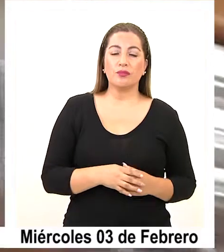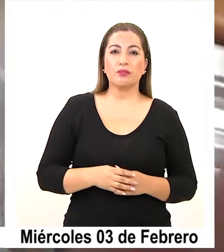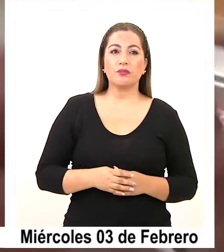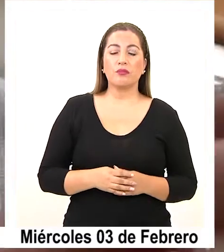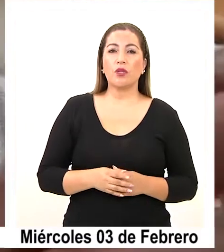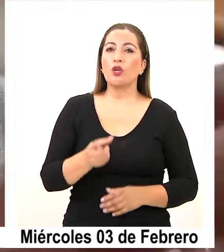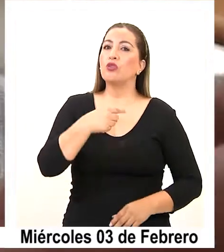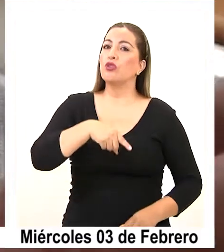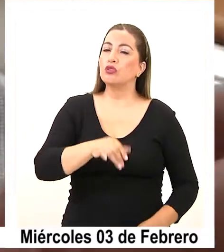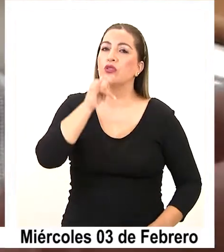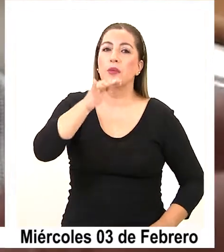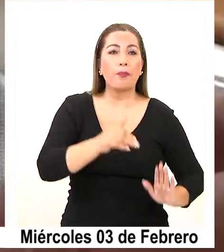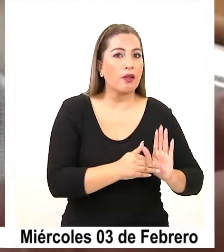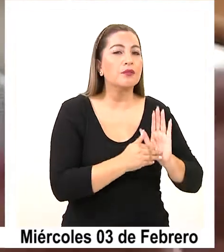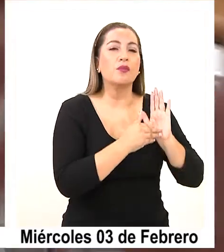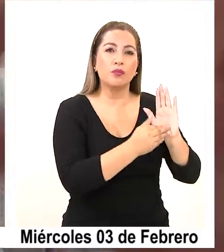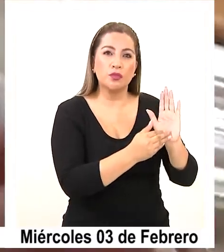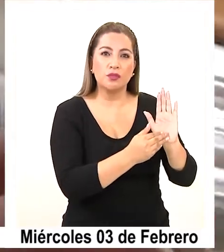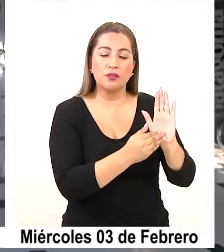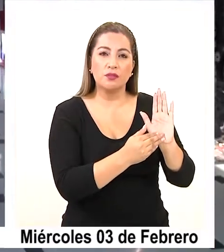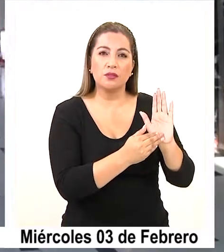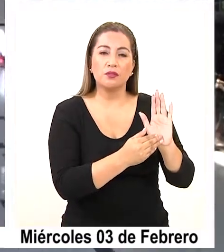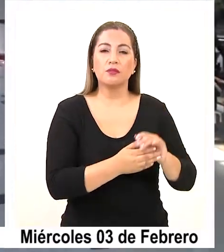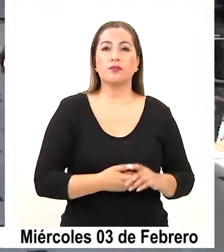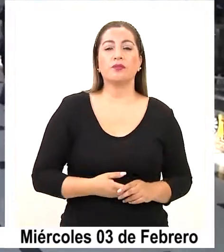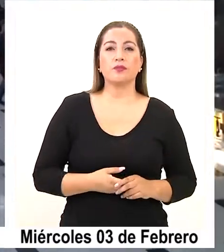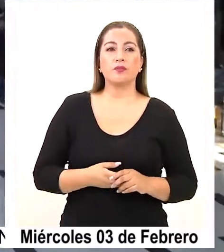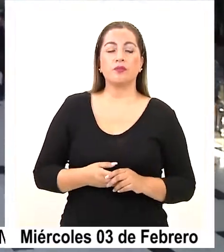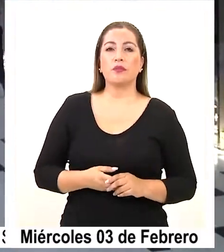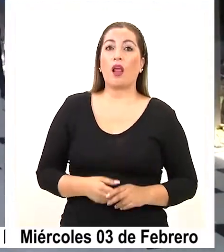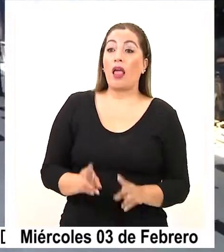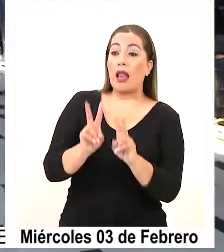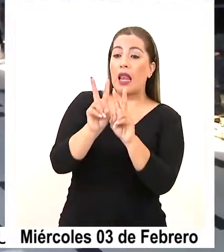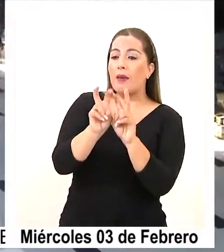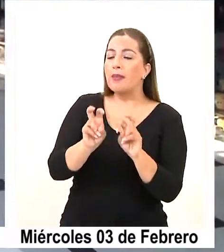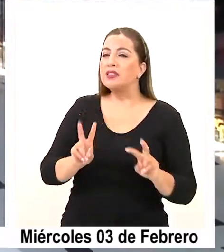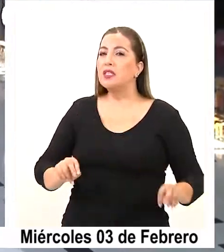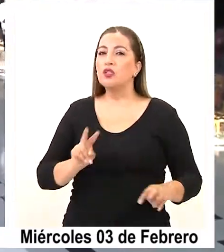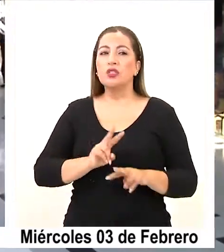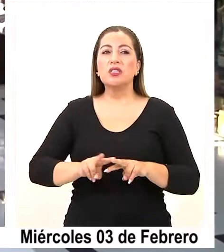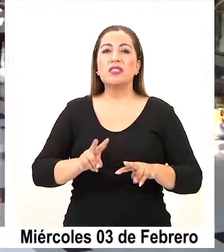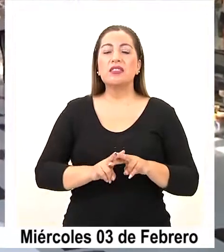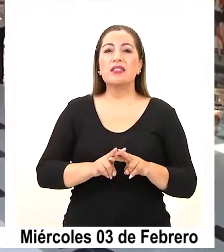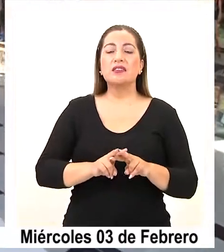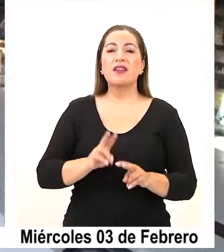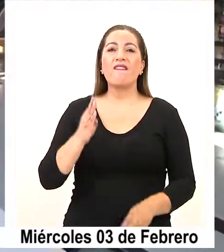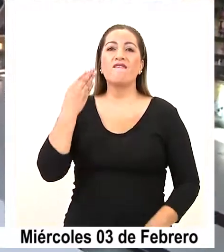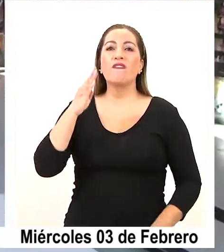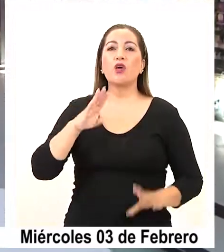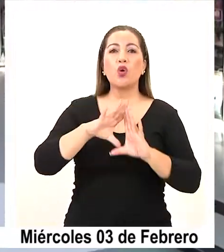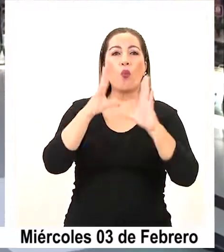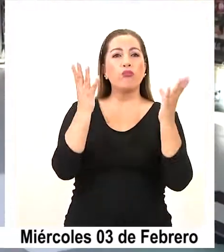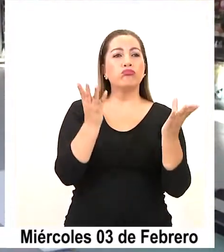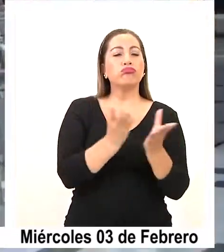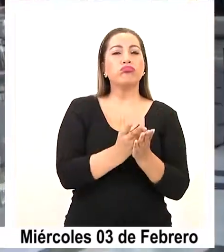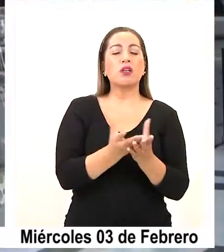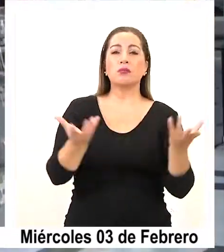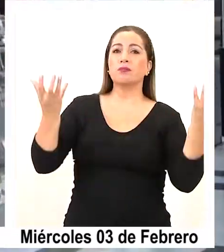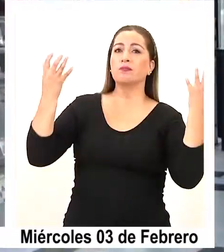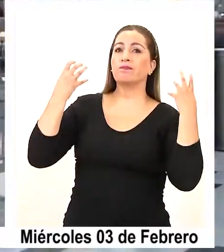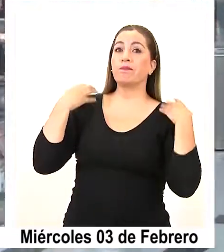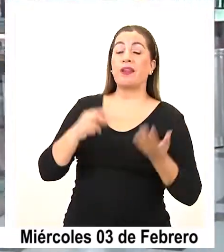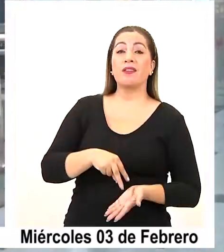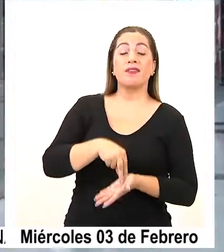Hay que mostrar eso, hay que mostrar nuestro... A raíz de un estudio realizado por el Banco Mundial, la administración de la